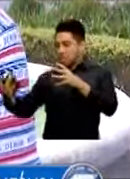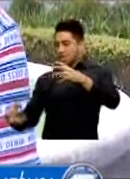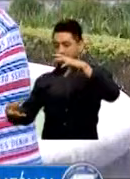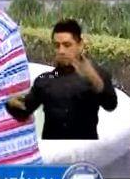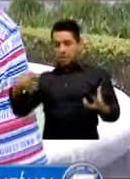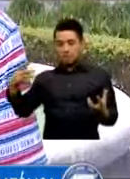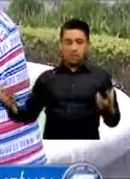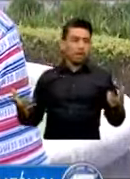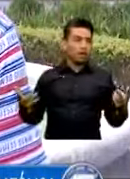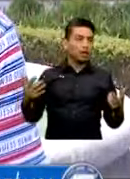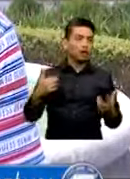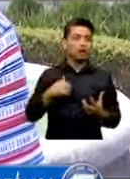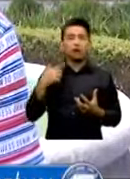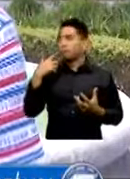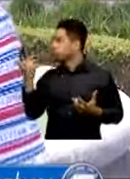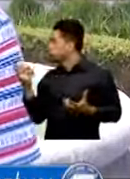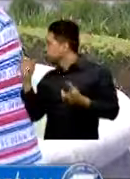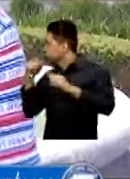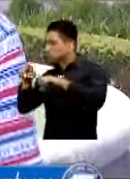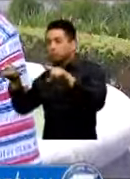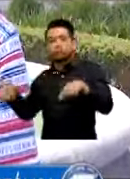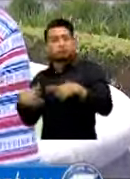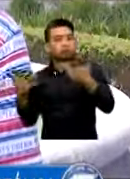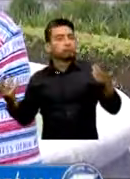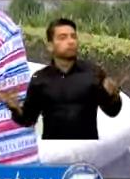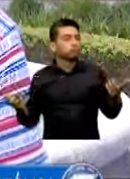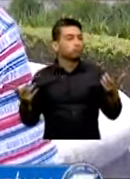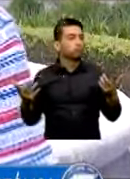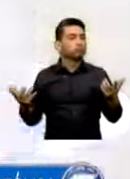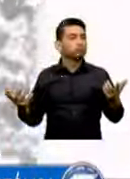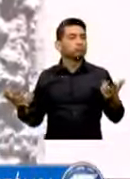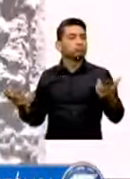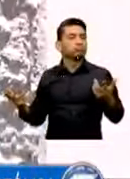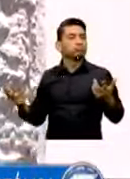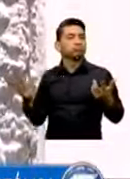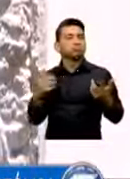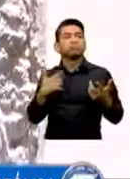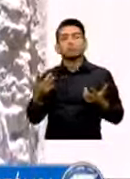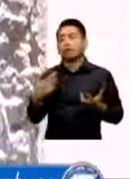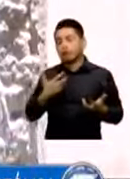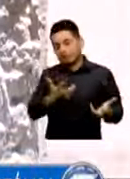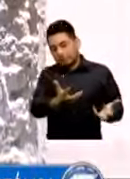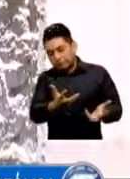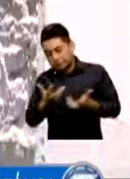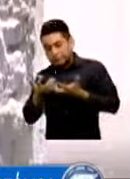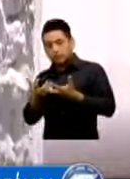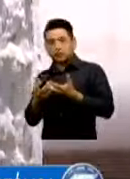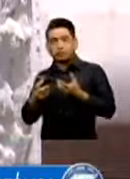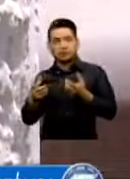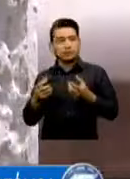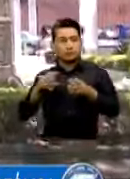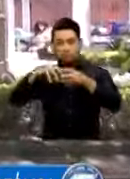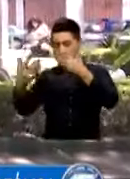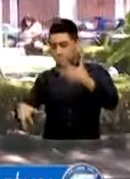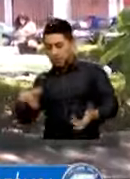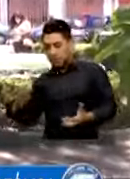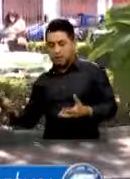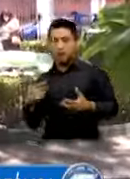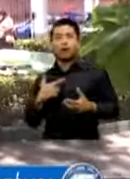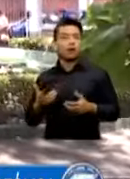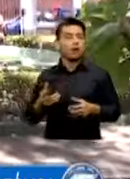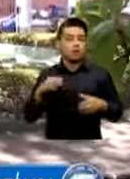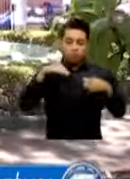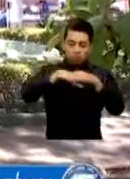Procedí Como No Vi Ninguna Autoridad Cercana Entonces Lo Que Dice Que Procedí A Recuperar Todas Las Piezas Que Se Habían Suelto Y Las Guardé